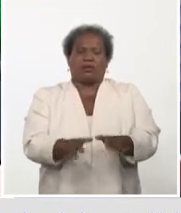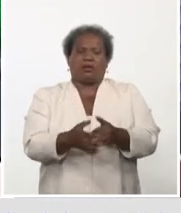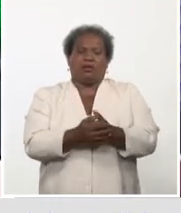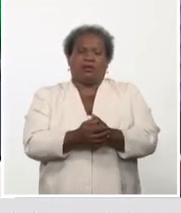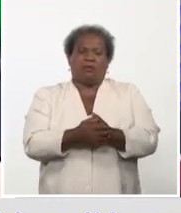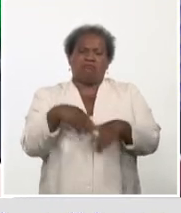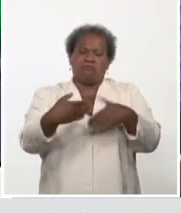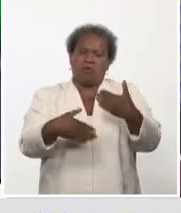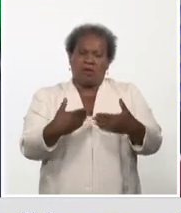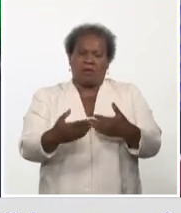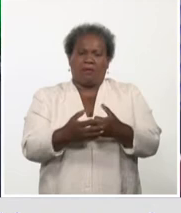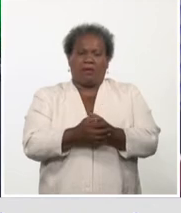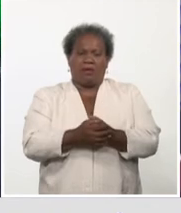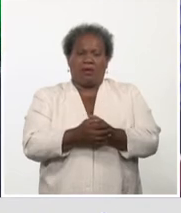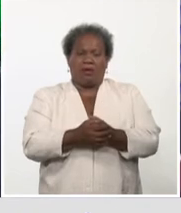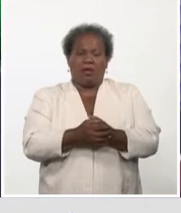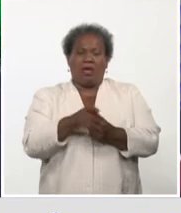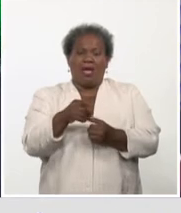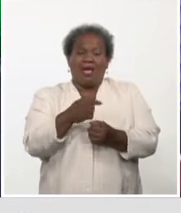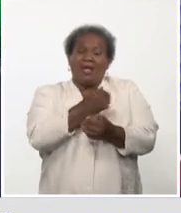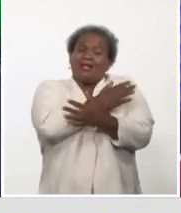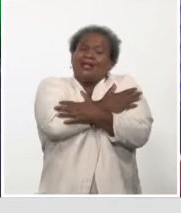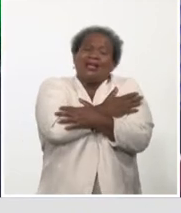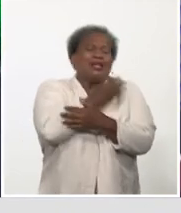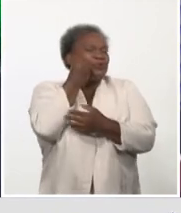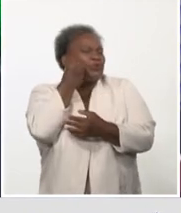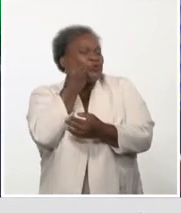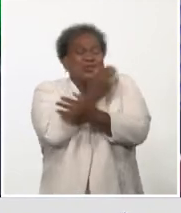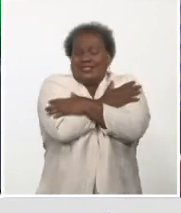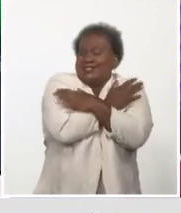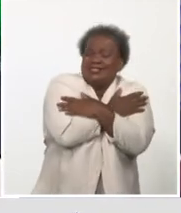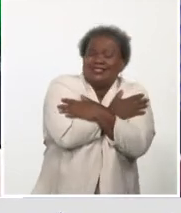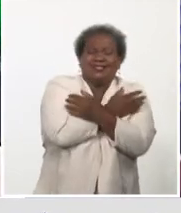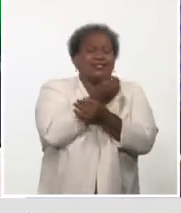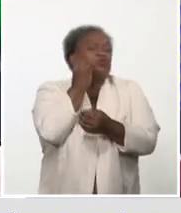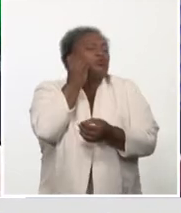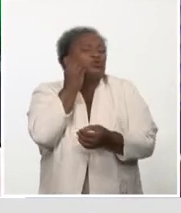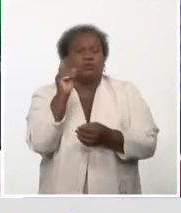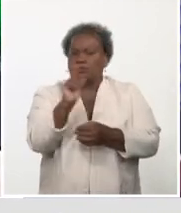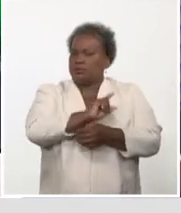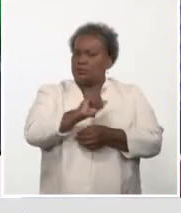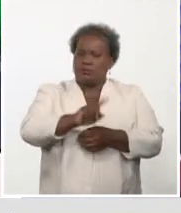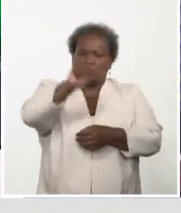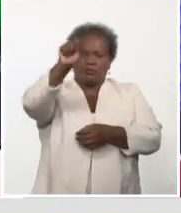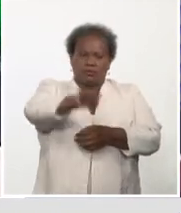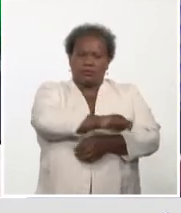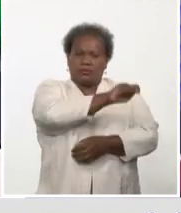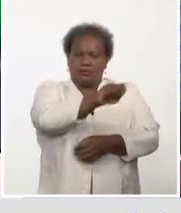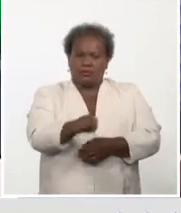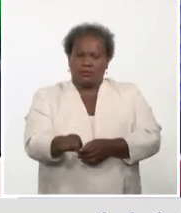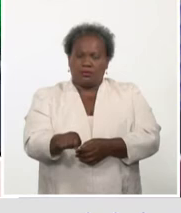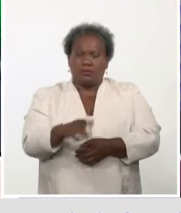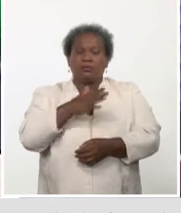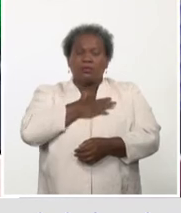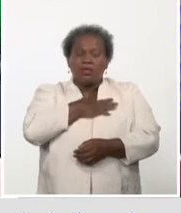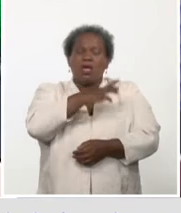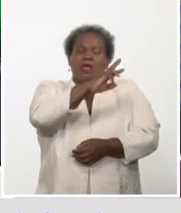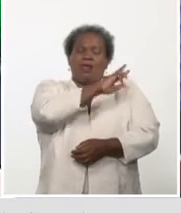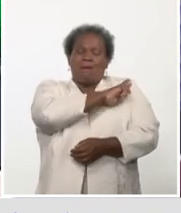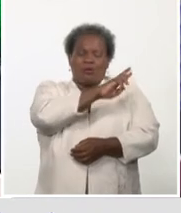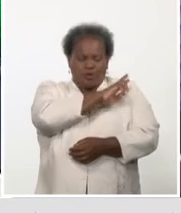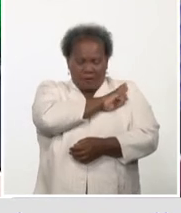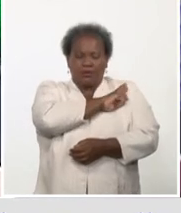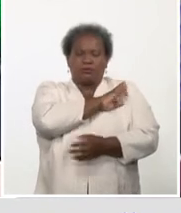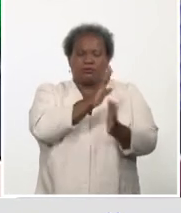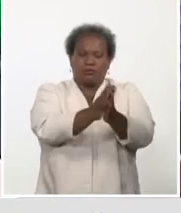las demostraciones afectivas cercanas. No podemos, si somos responsables con esto, vamos a tener